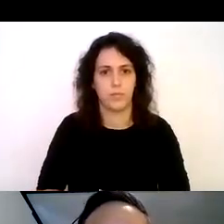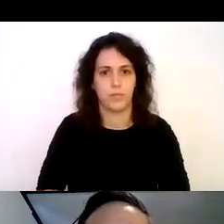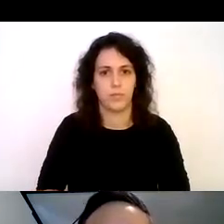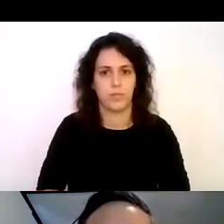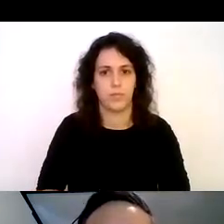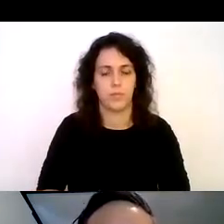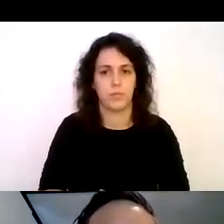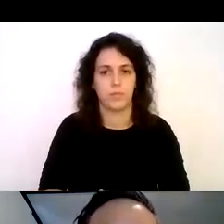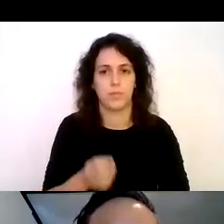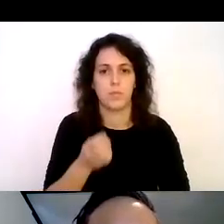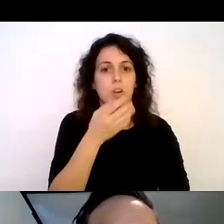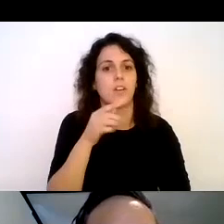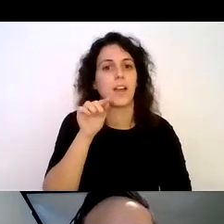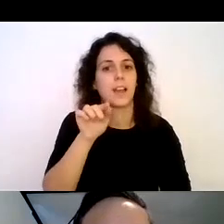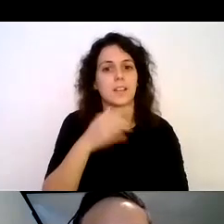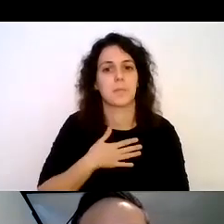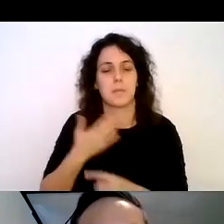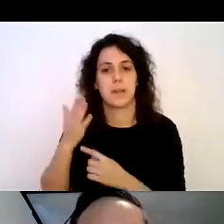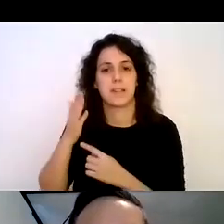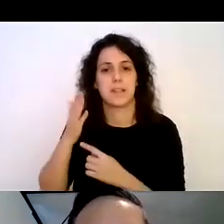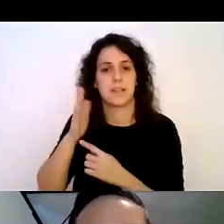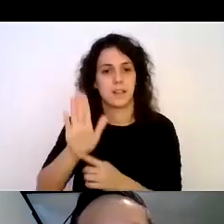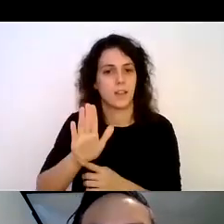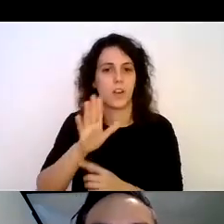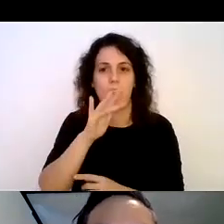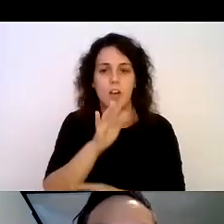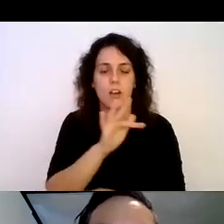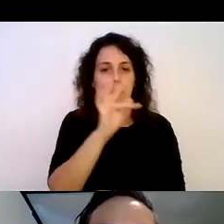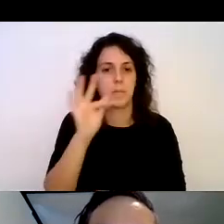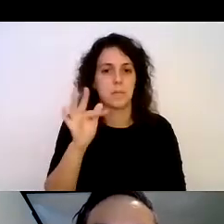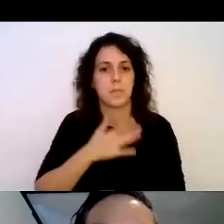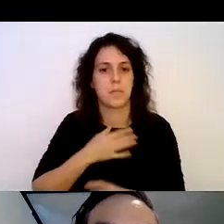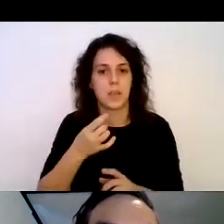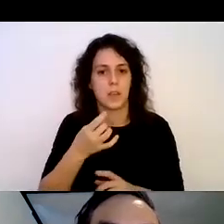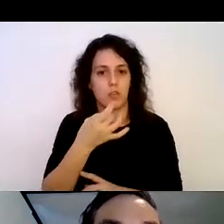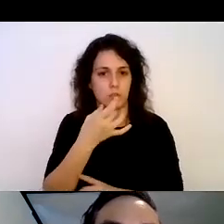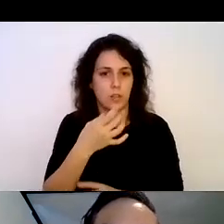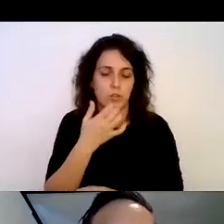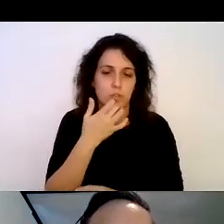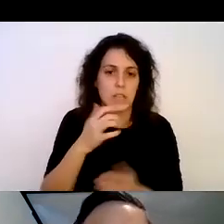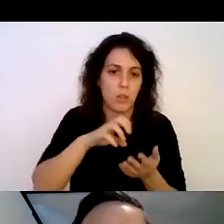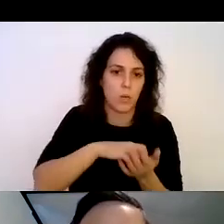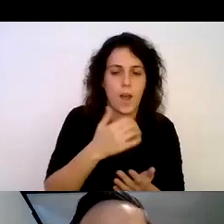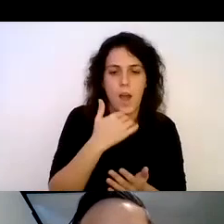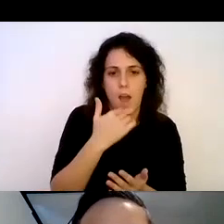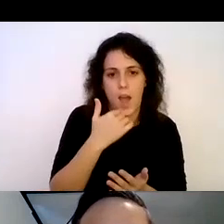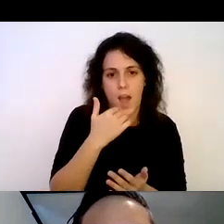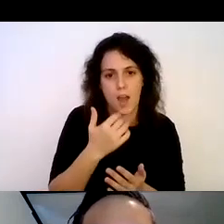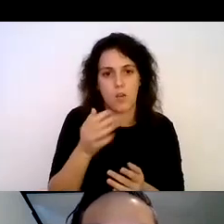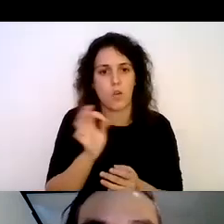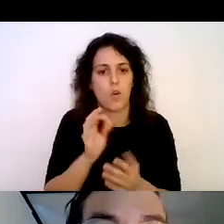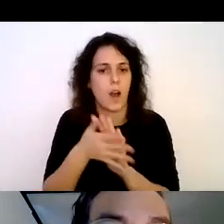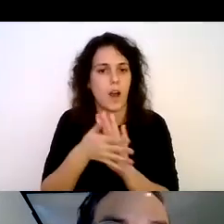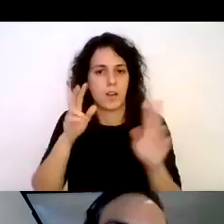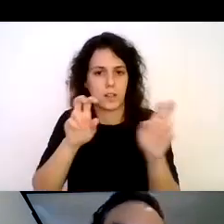bueno eso fue mi presentación y les dejo aquí mi contacto por si tienen alguna duda o por si quieren conversar sobre algún